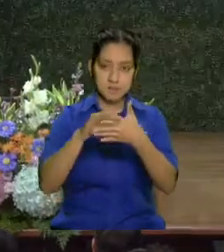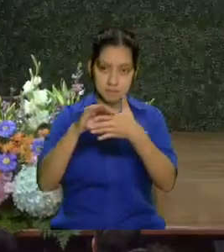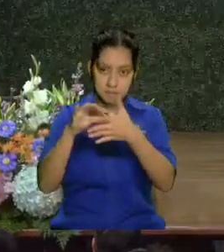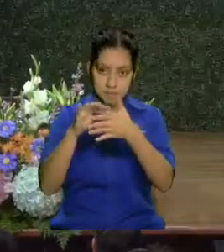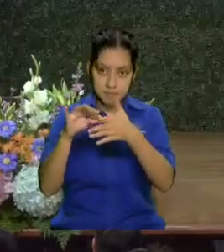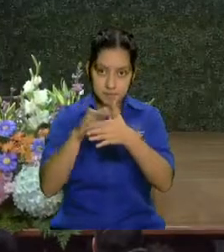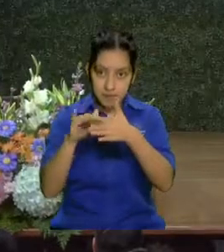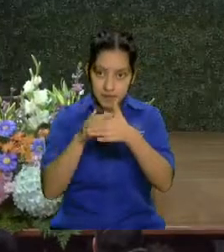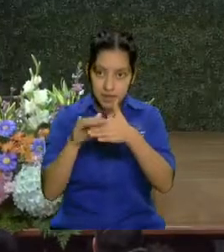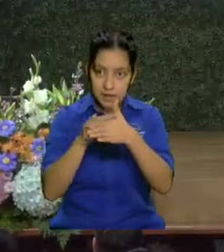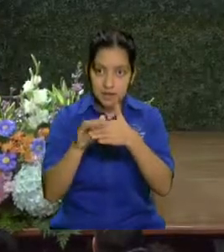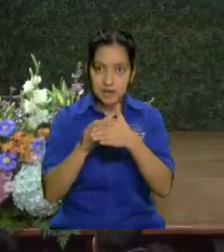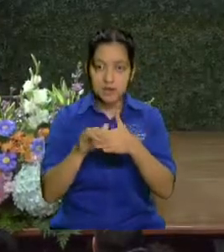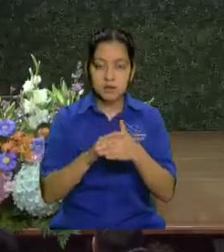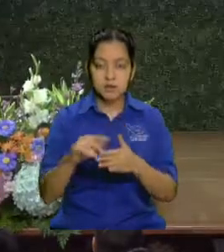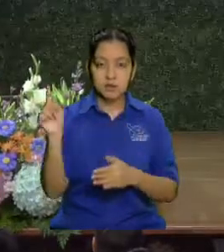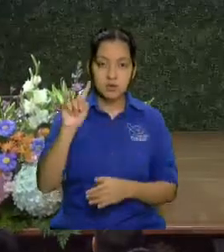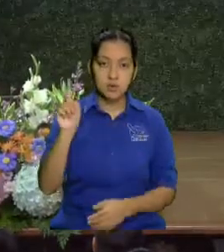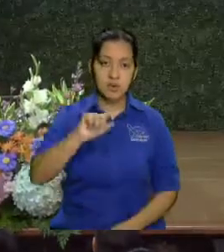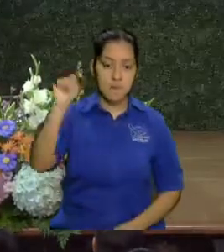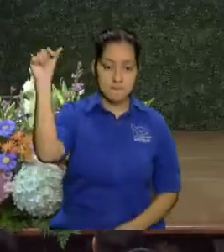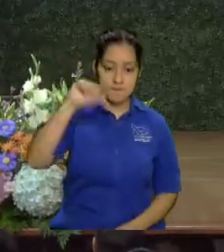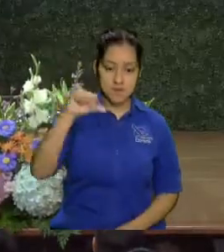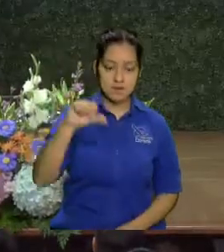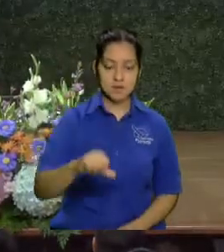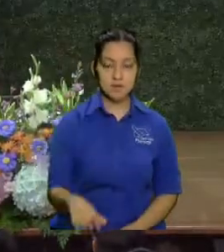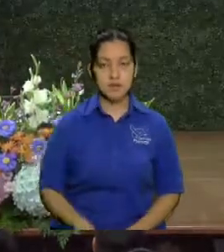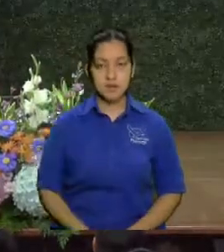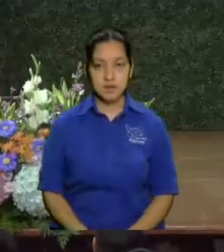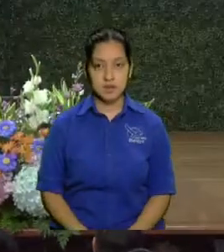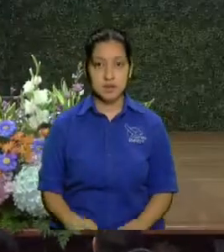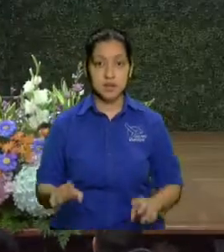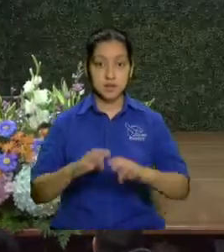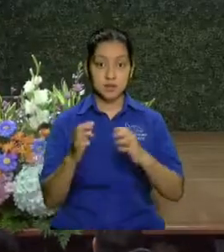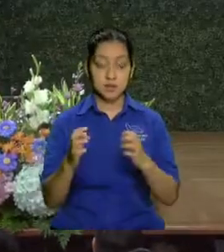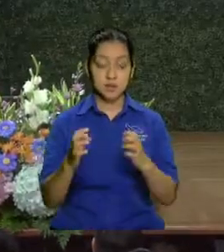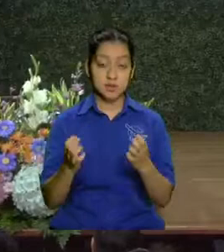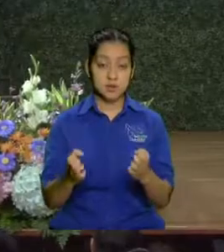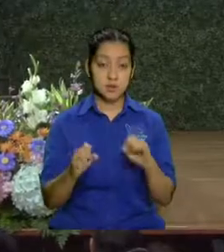porque se lavan constantemente para evitar las infecciones nosocomiales